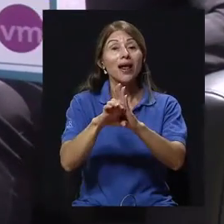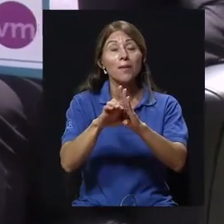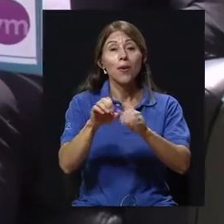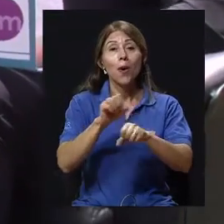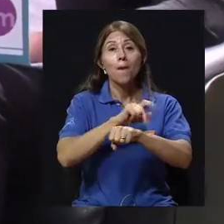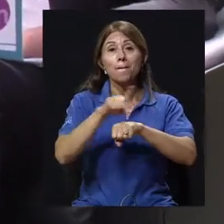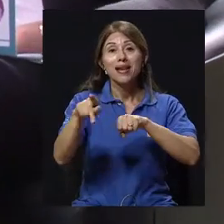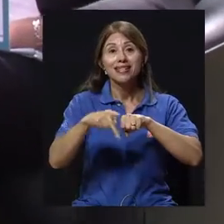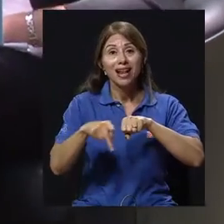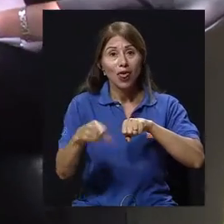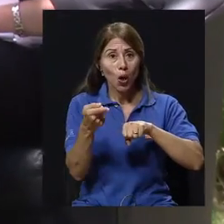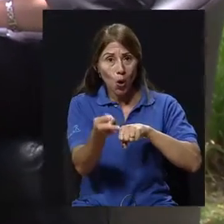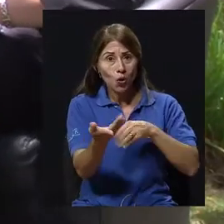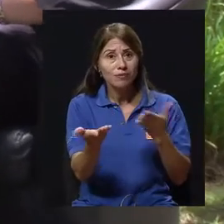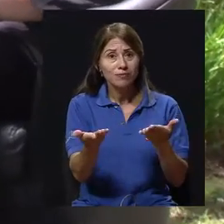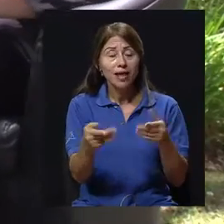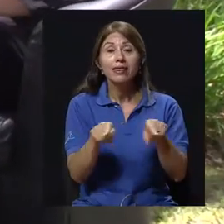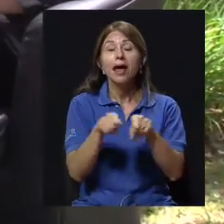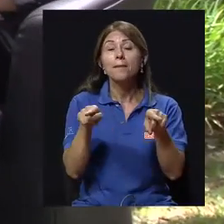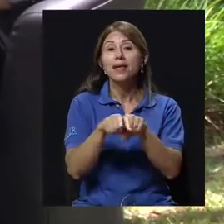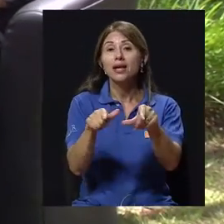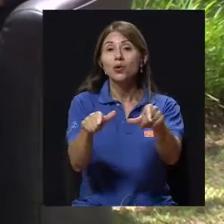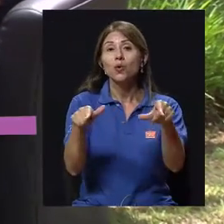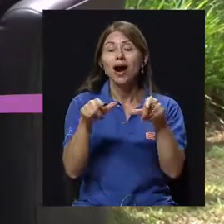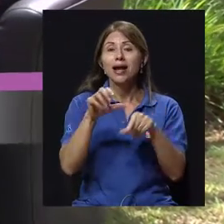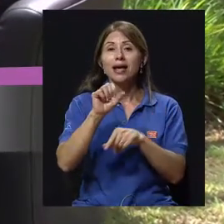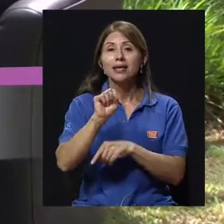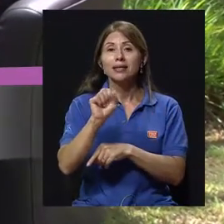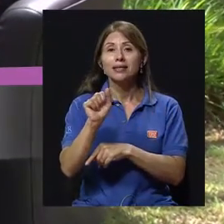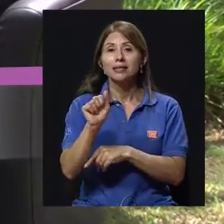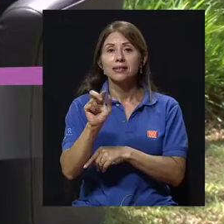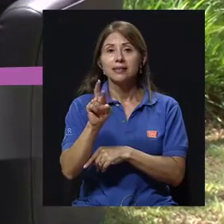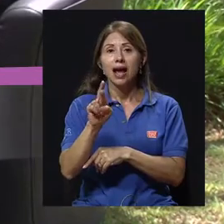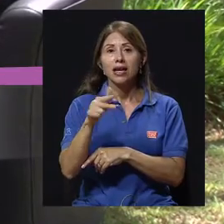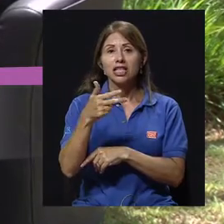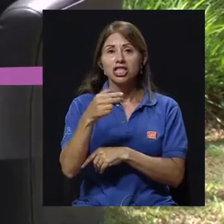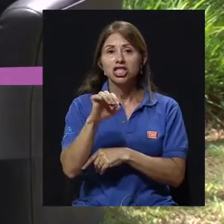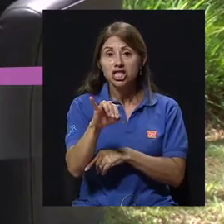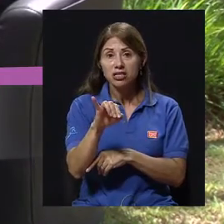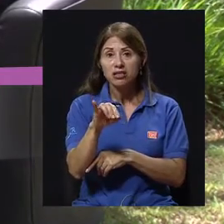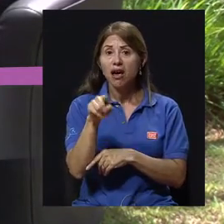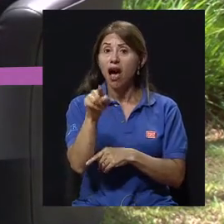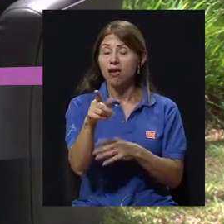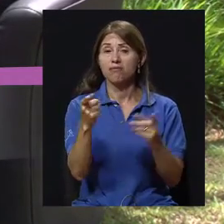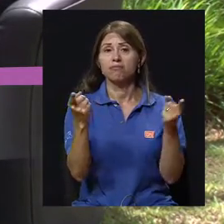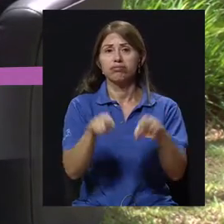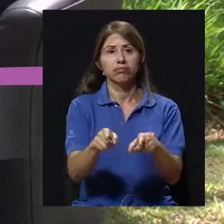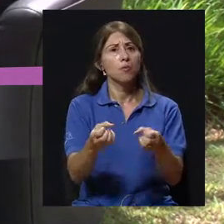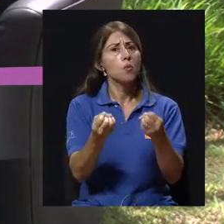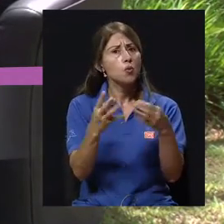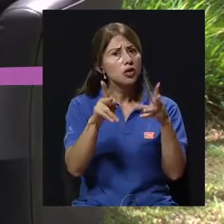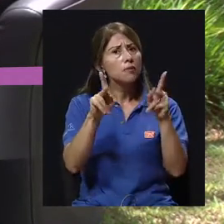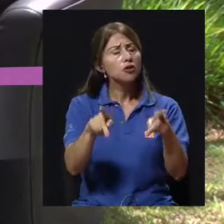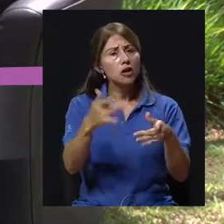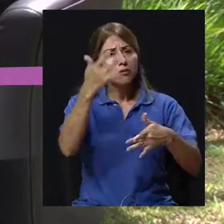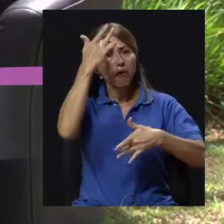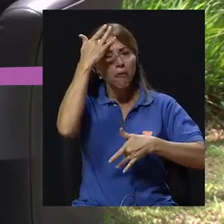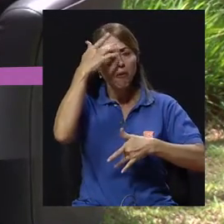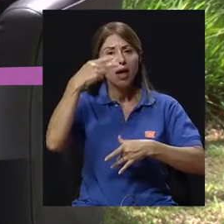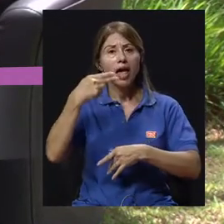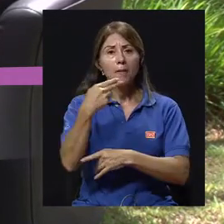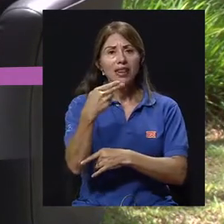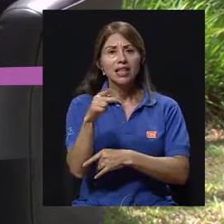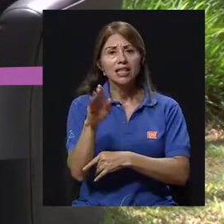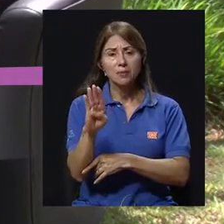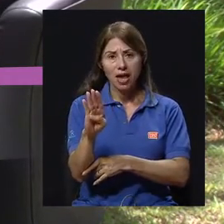Celedón, hay unas áreas en Sarchí también que tienen una alta incidencia de hepatitis B. La